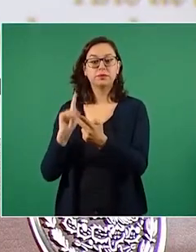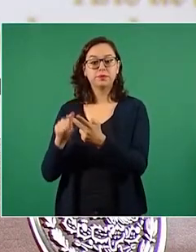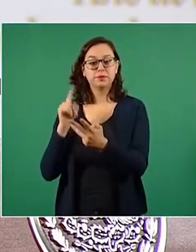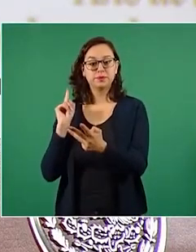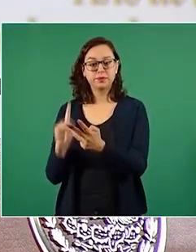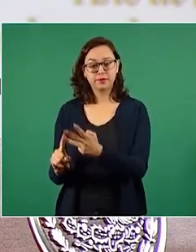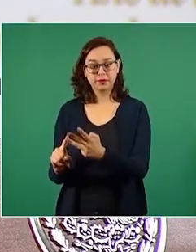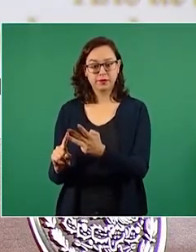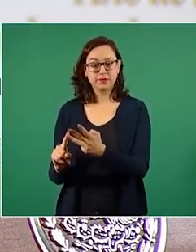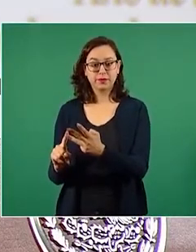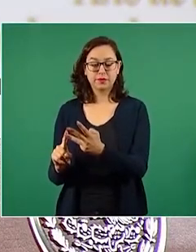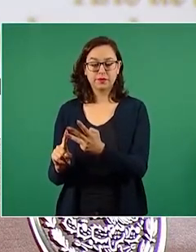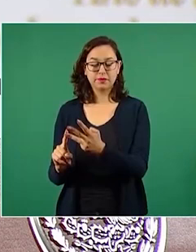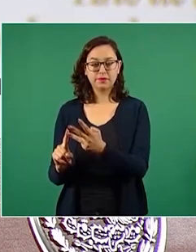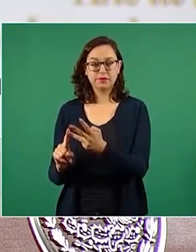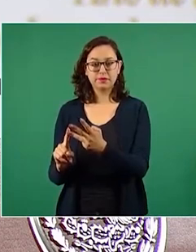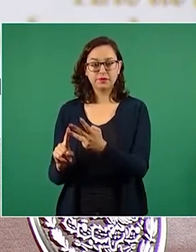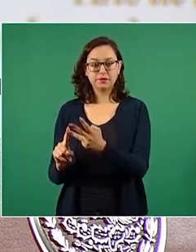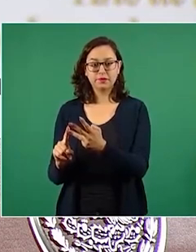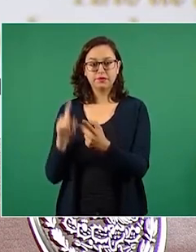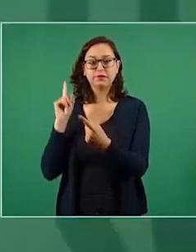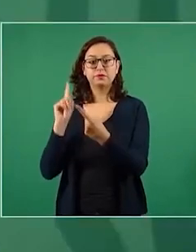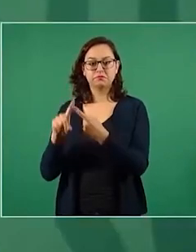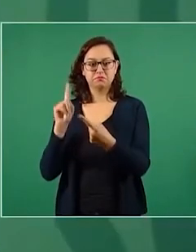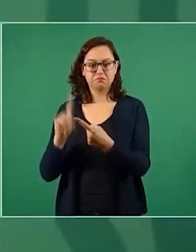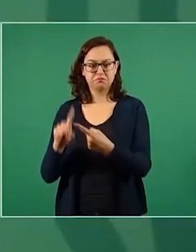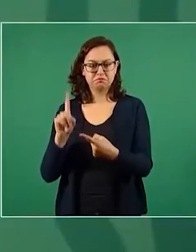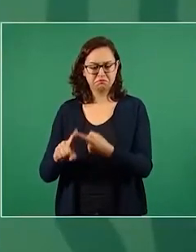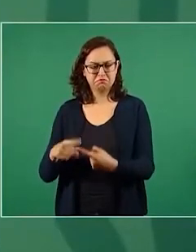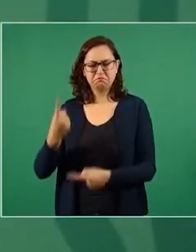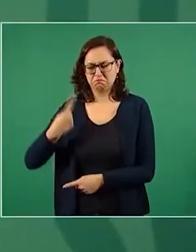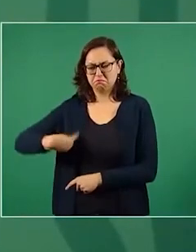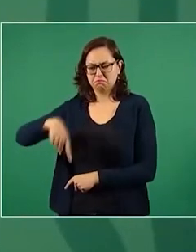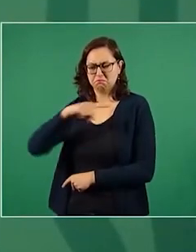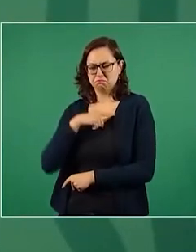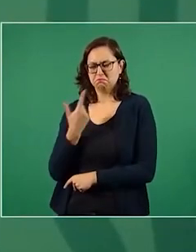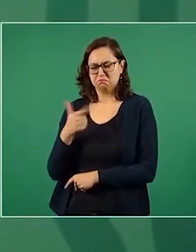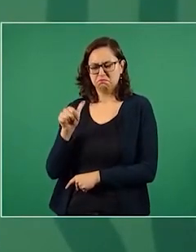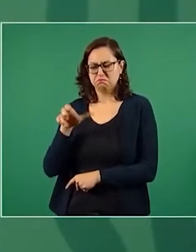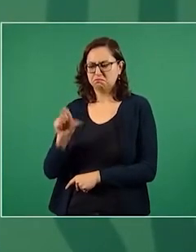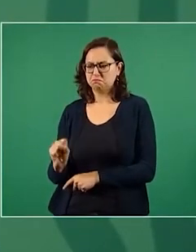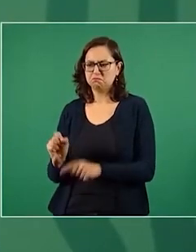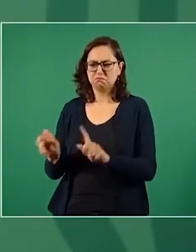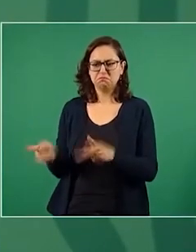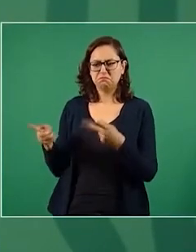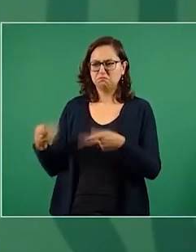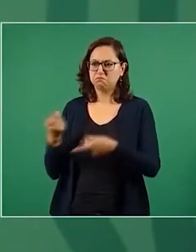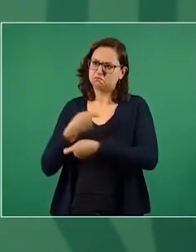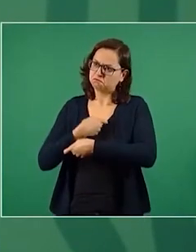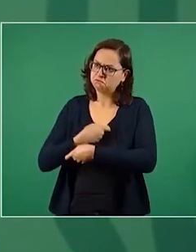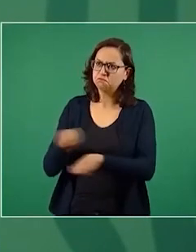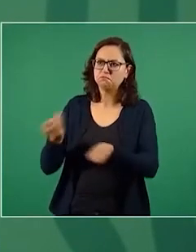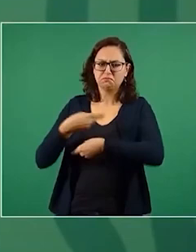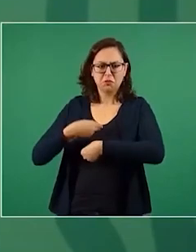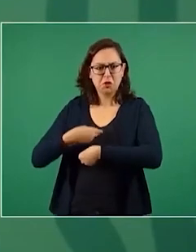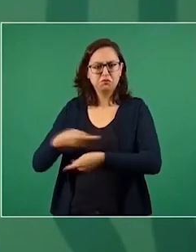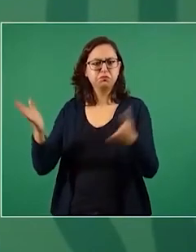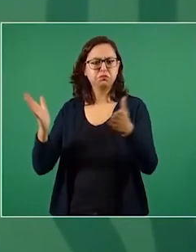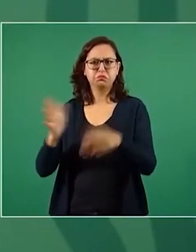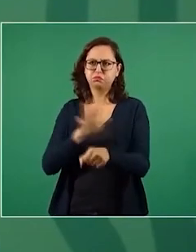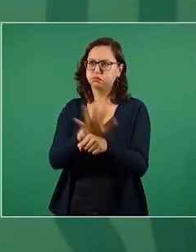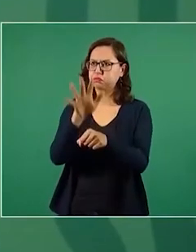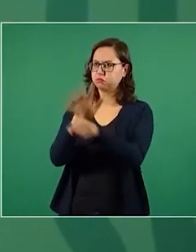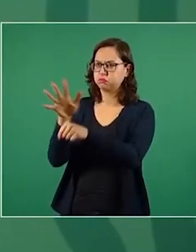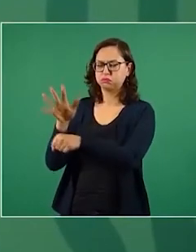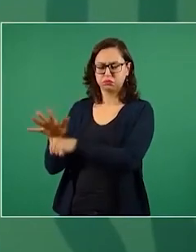Primero, garantizar el abasto del gas a los pobladores